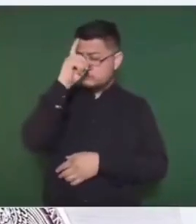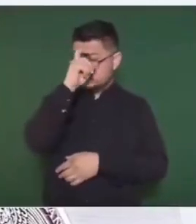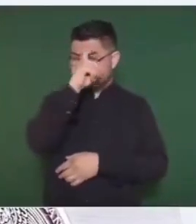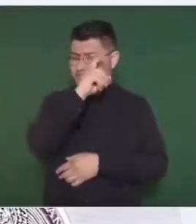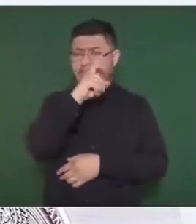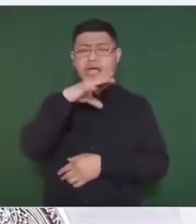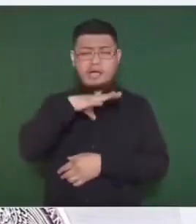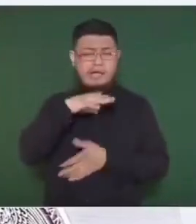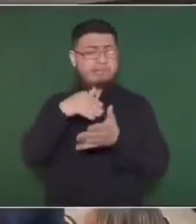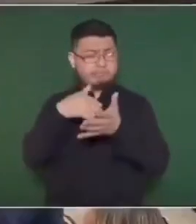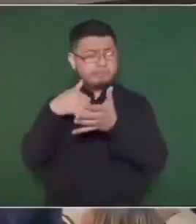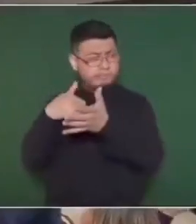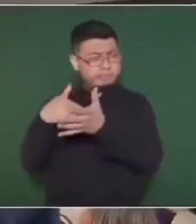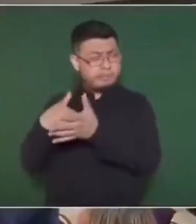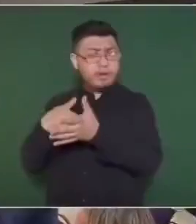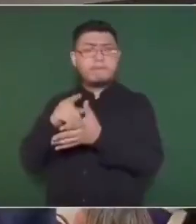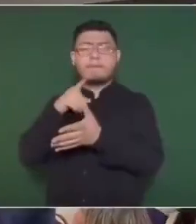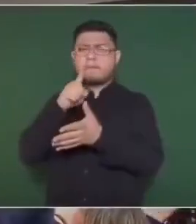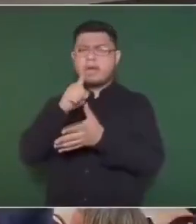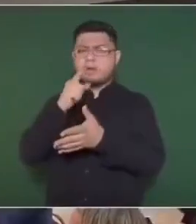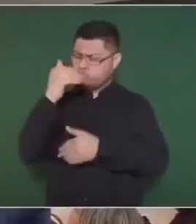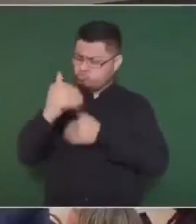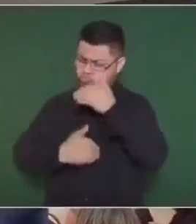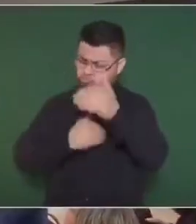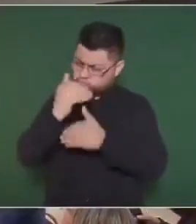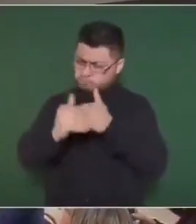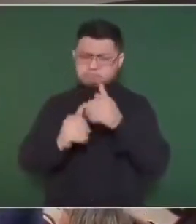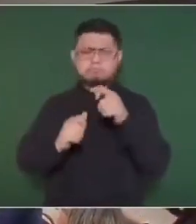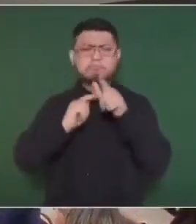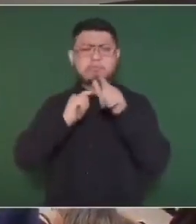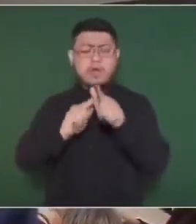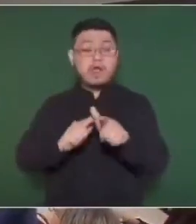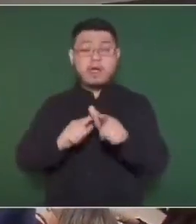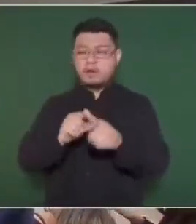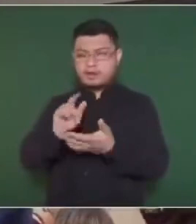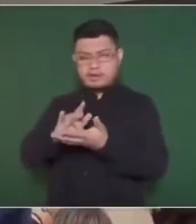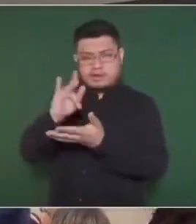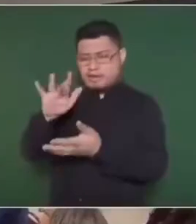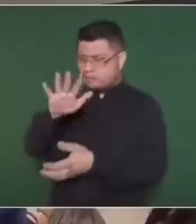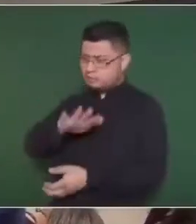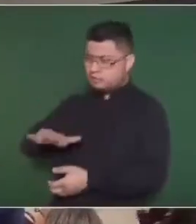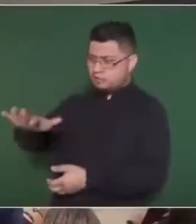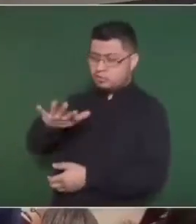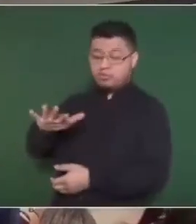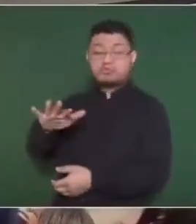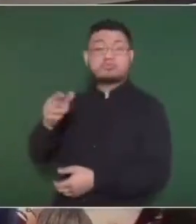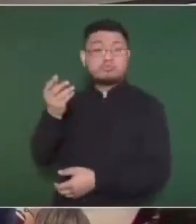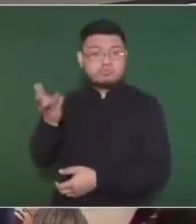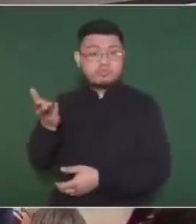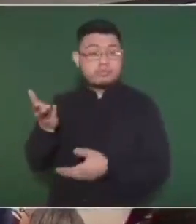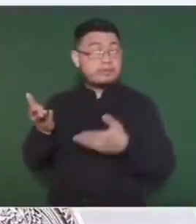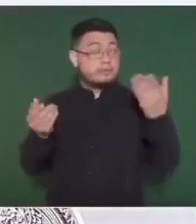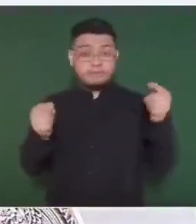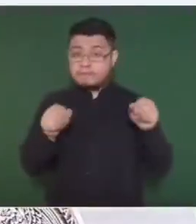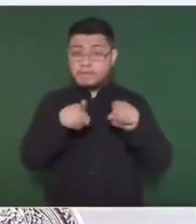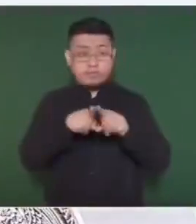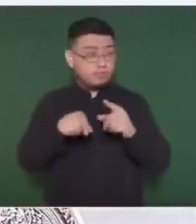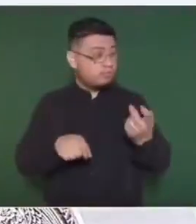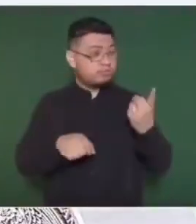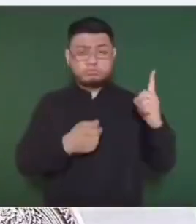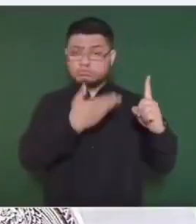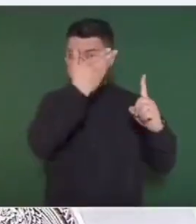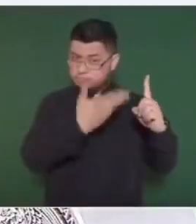Hemos logrado sortearlos gracias a la determinación y voluntad férrea de usted y de todos los miles de